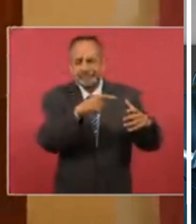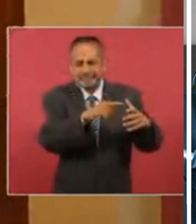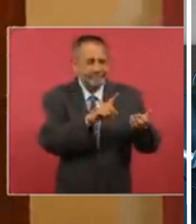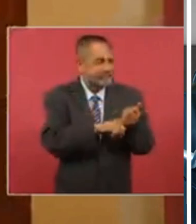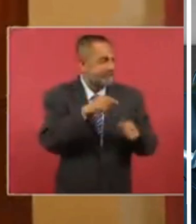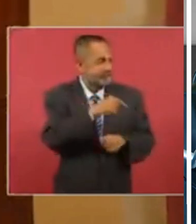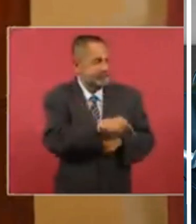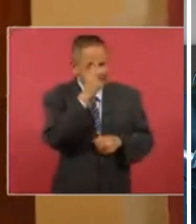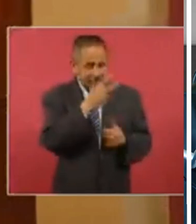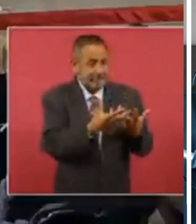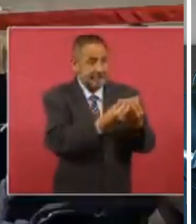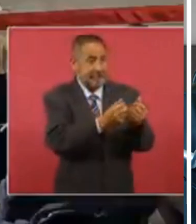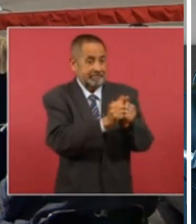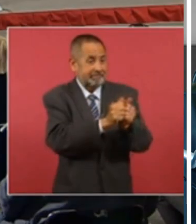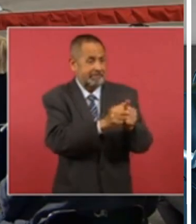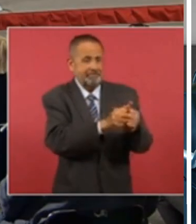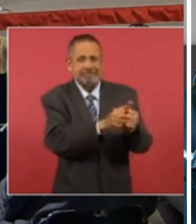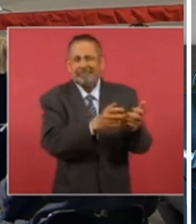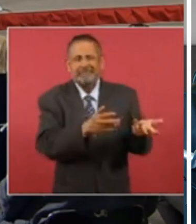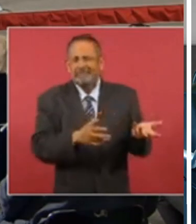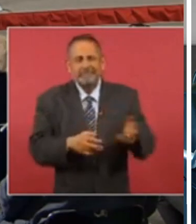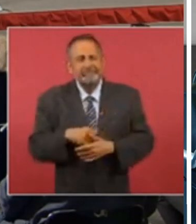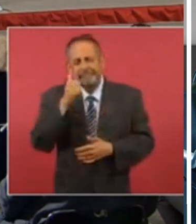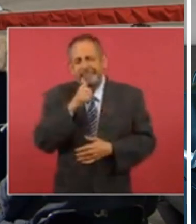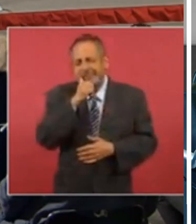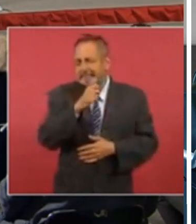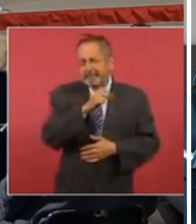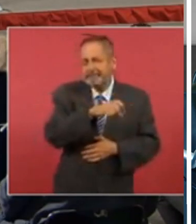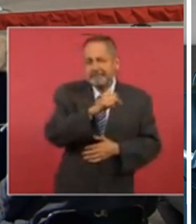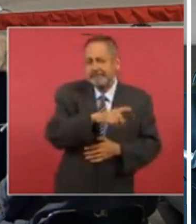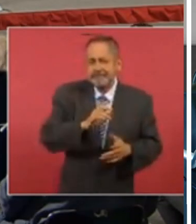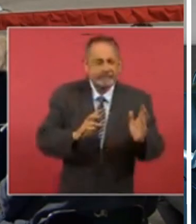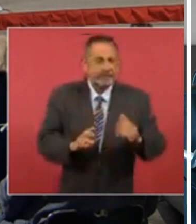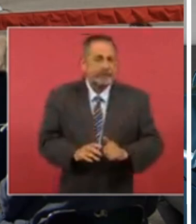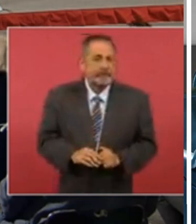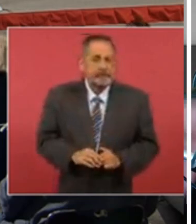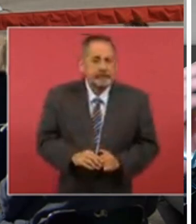y con los que siempre han querido